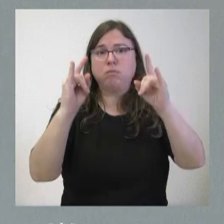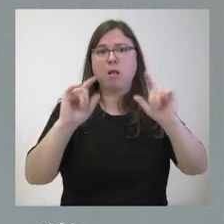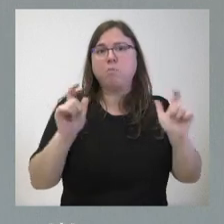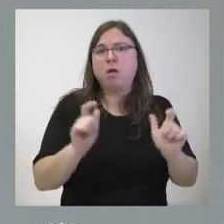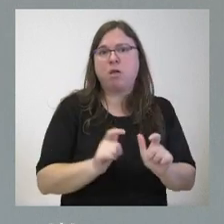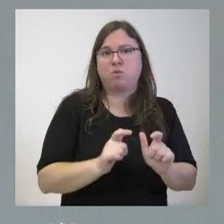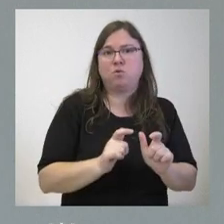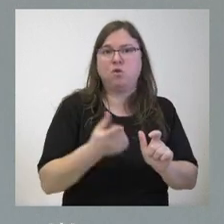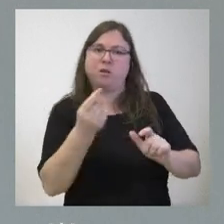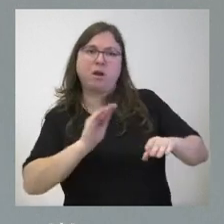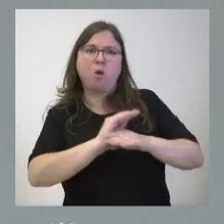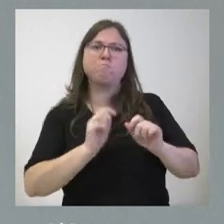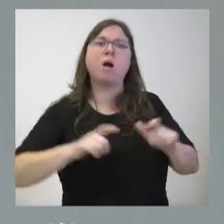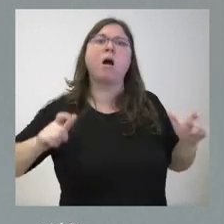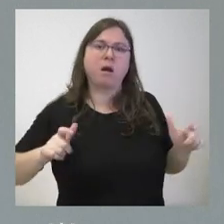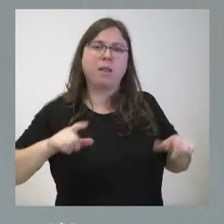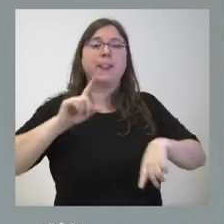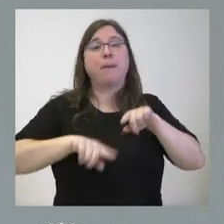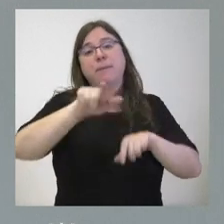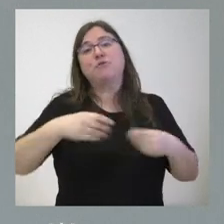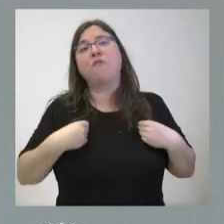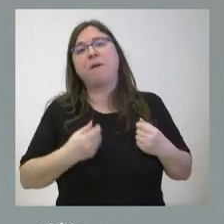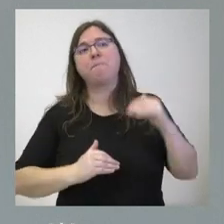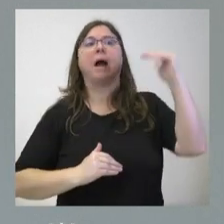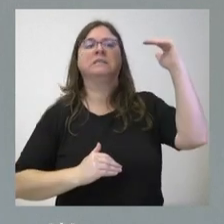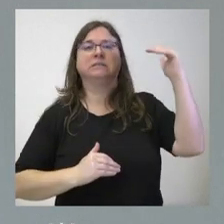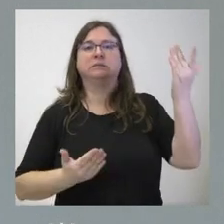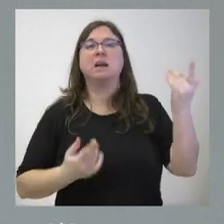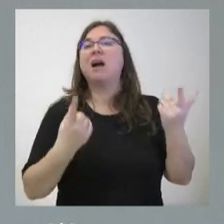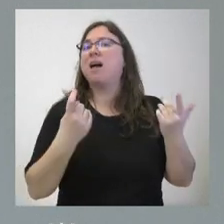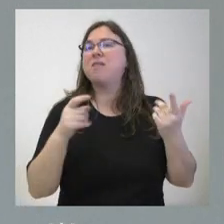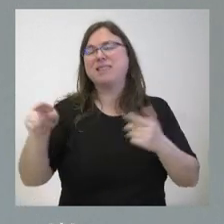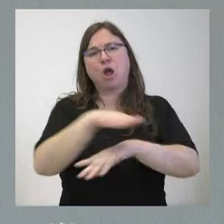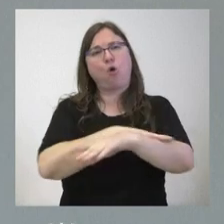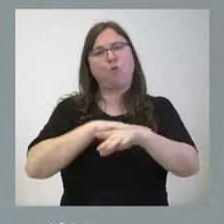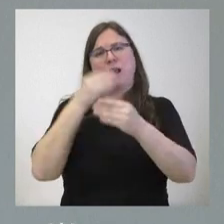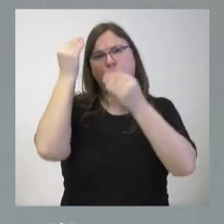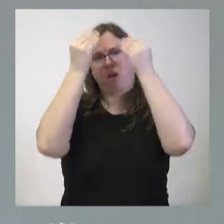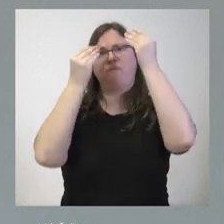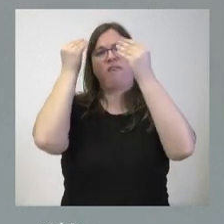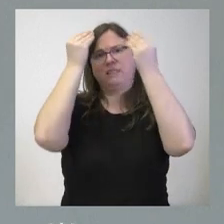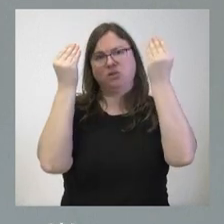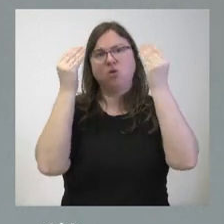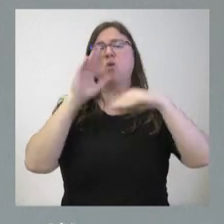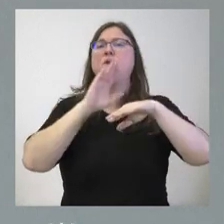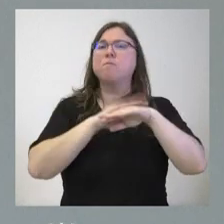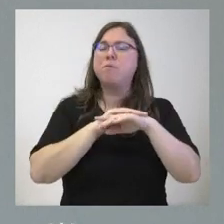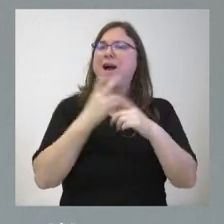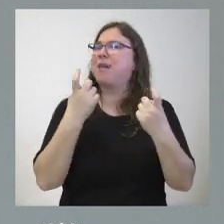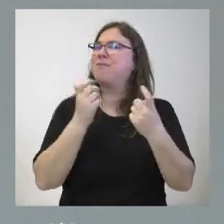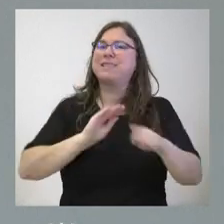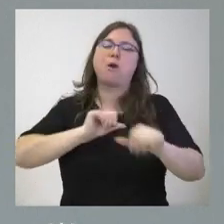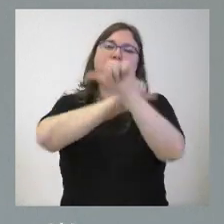bajo respecto de lo que representan en función de habitantes. Esto tiene que llevar al Gobierno a reflexionar sobre la idea de que tiene que cambiarse el modelo de